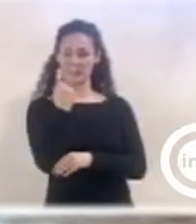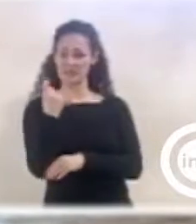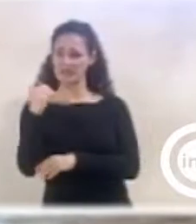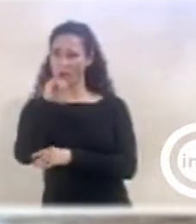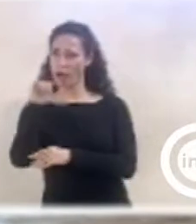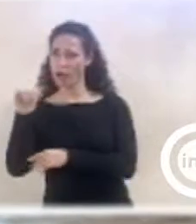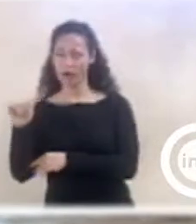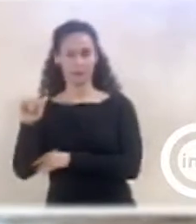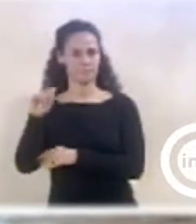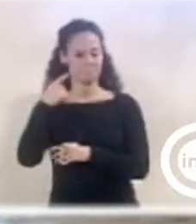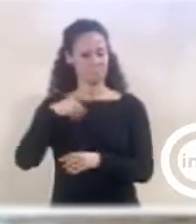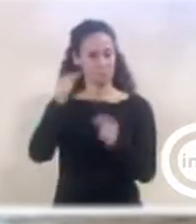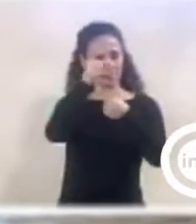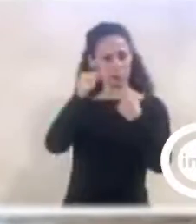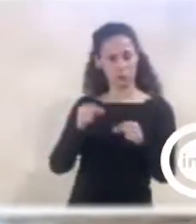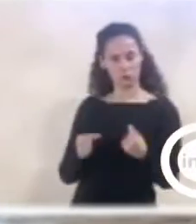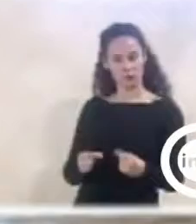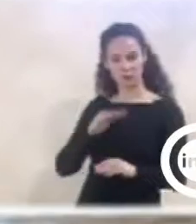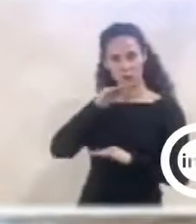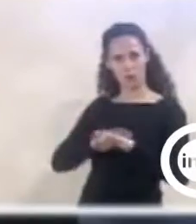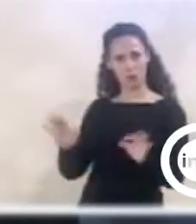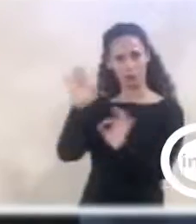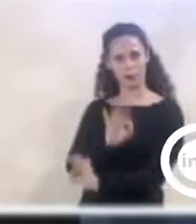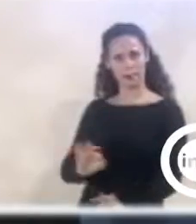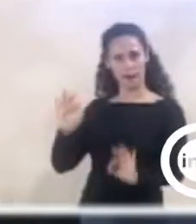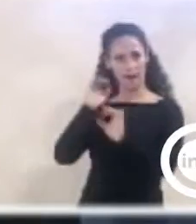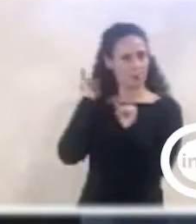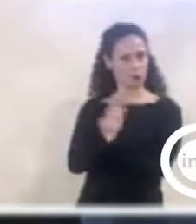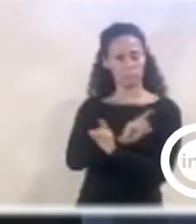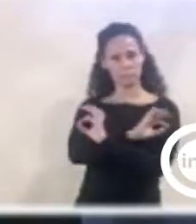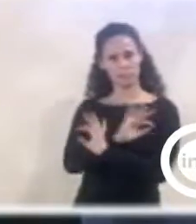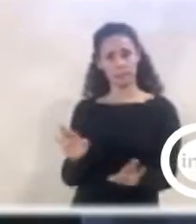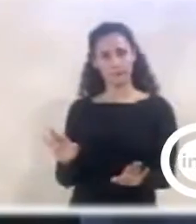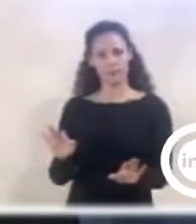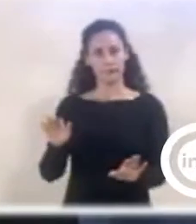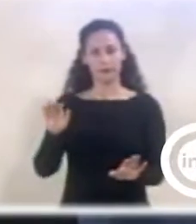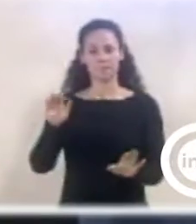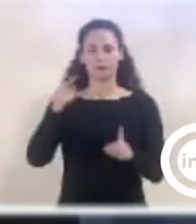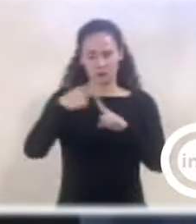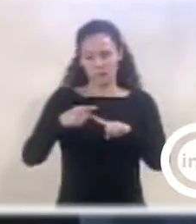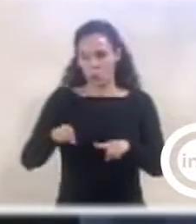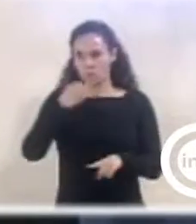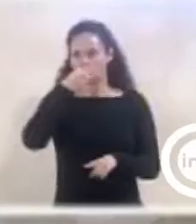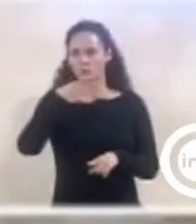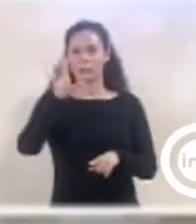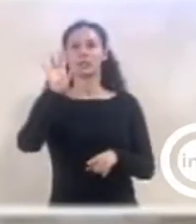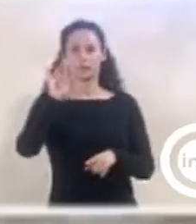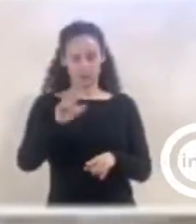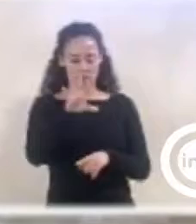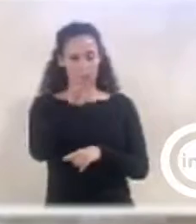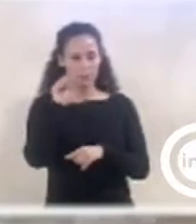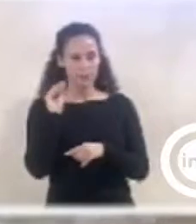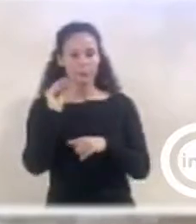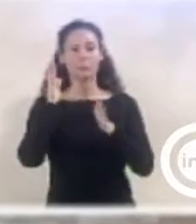Usted nos vende en esta moción, claro, es su papel, yo lo entiendo, las bondades del presupuesto. Pero mire, yo le voy a detallar algunas